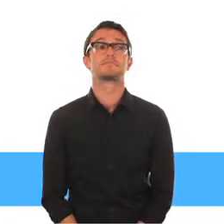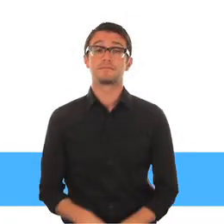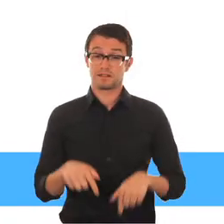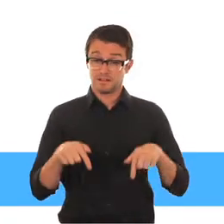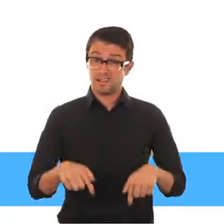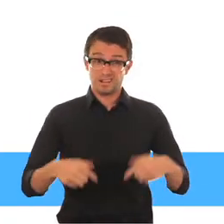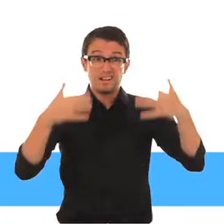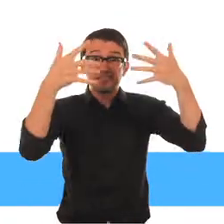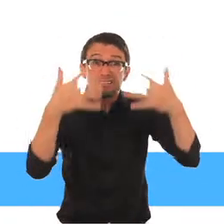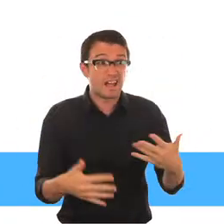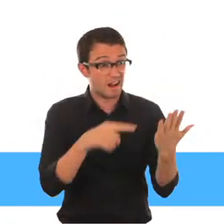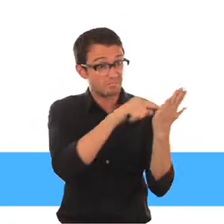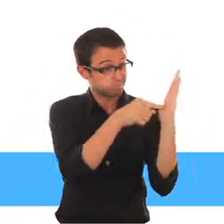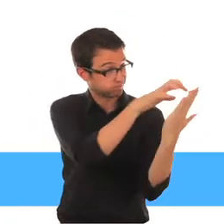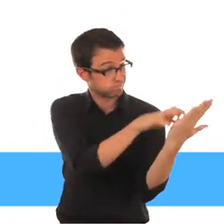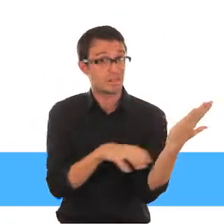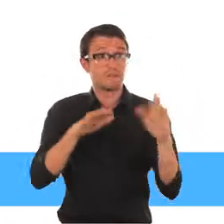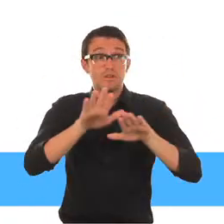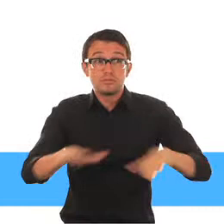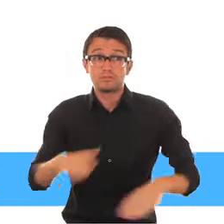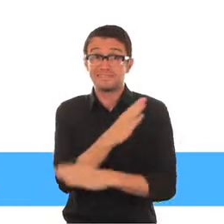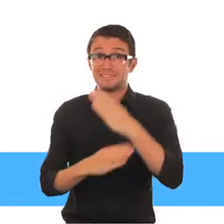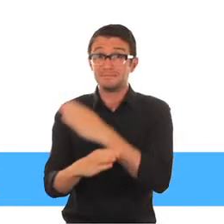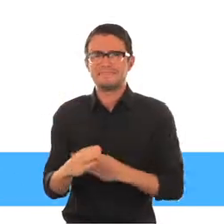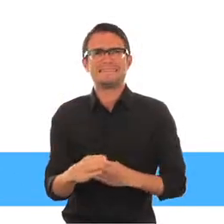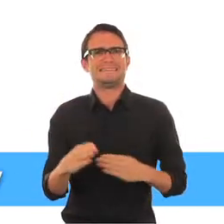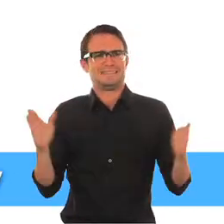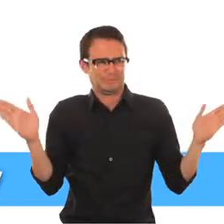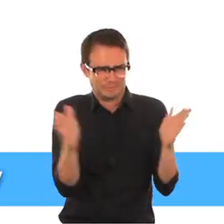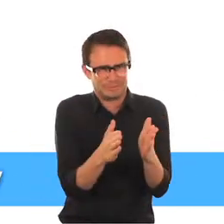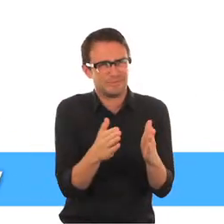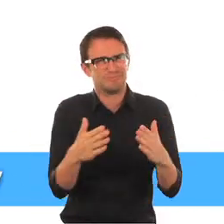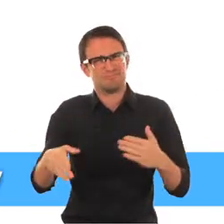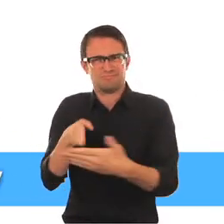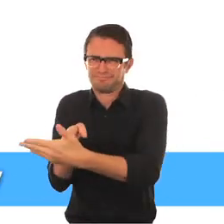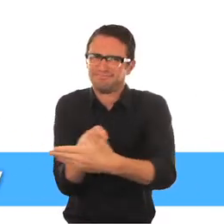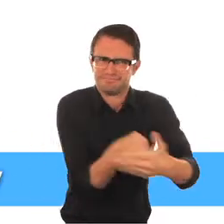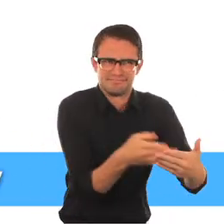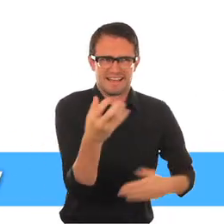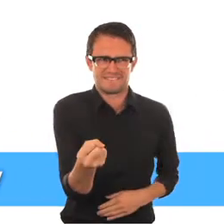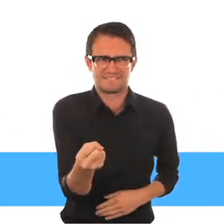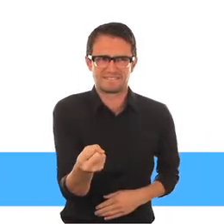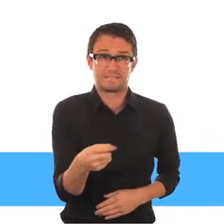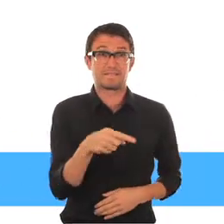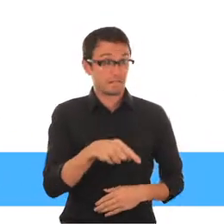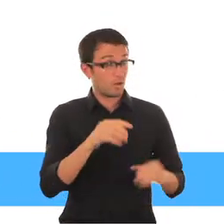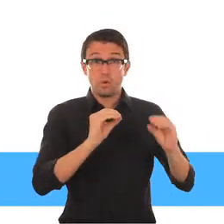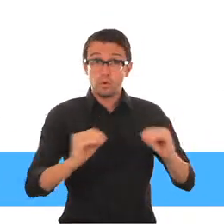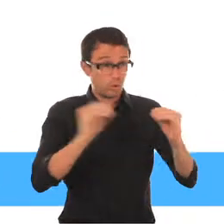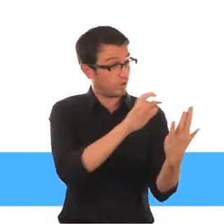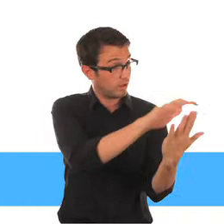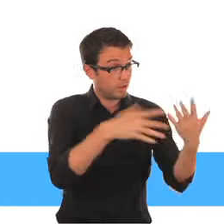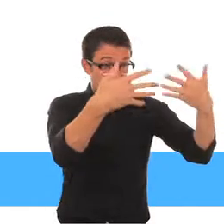Adquirir datos sobre los niños con discapacidad sigue siendo un gran desafío Esto limita la comprensión de los gobiernos y la capacidad de atender